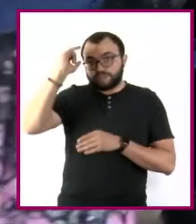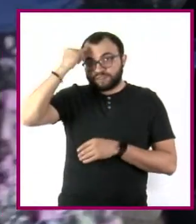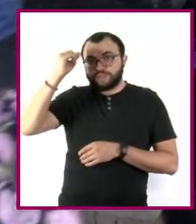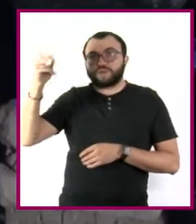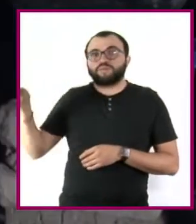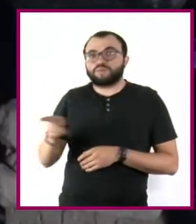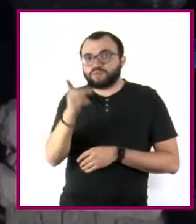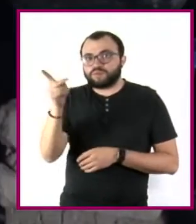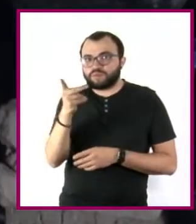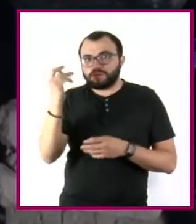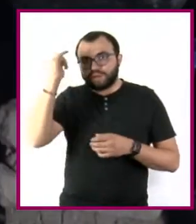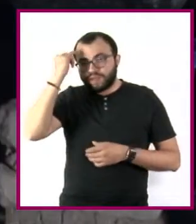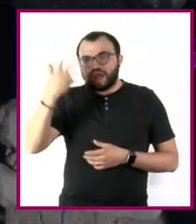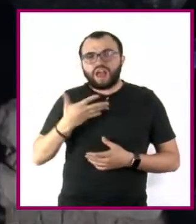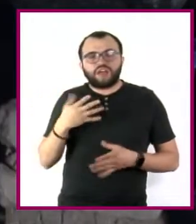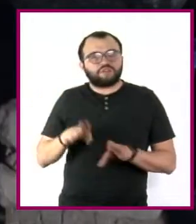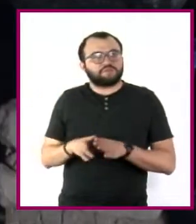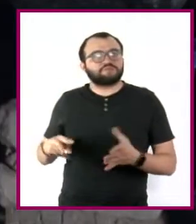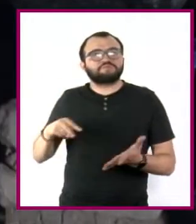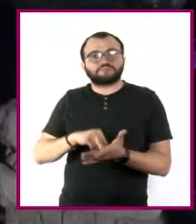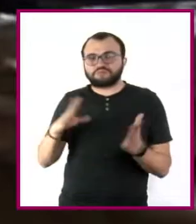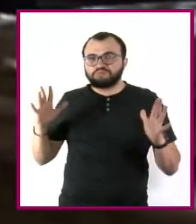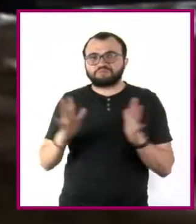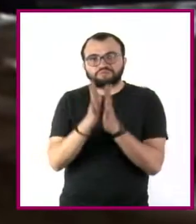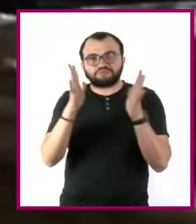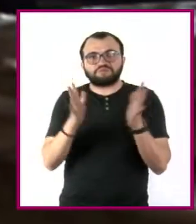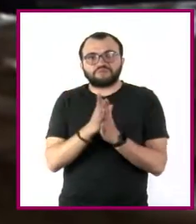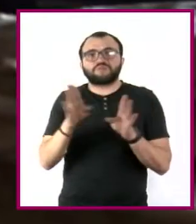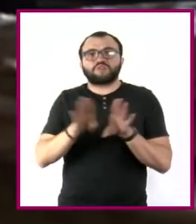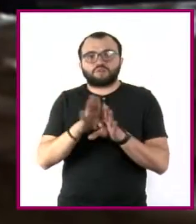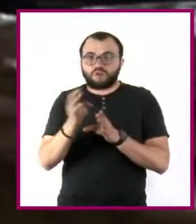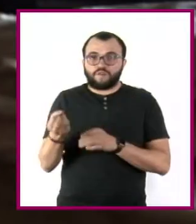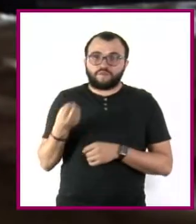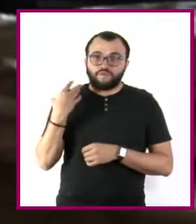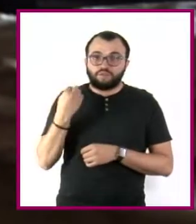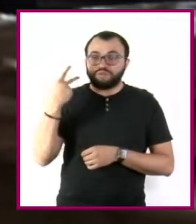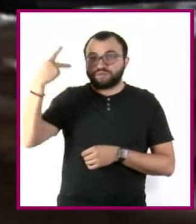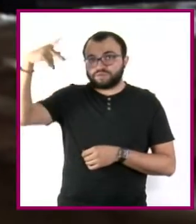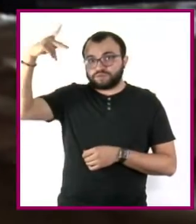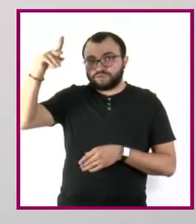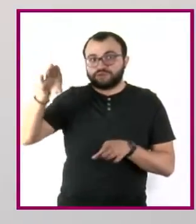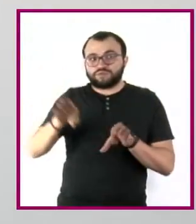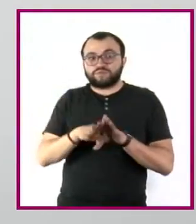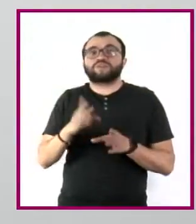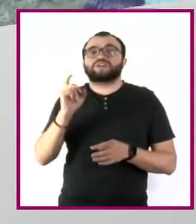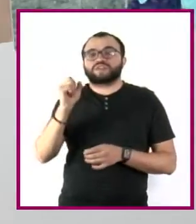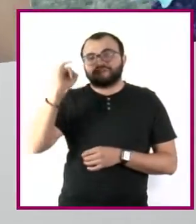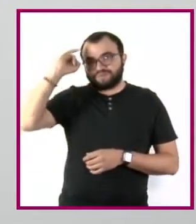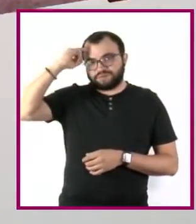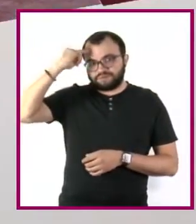Indígenas y han tenido una firme participación en el Foro Permanente de la ONU sobre Cuestiones Indígenas.